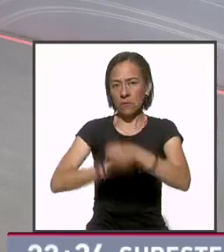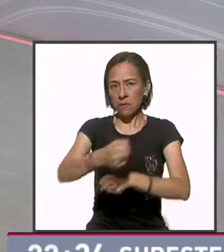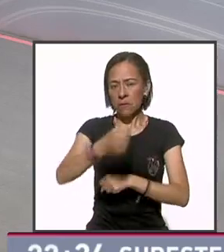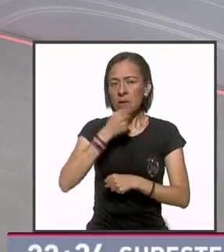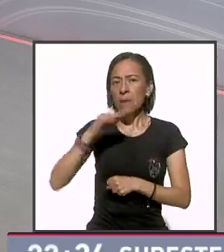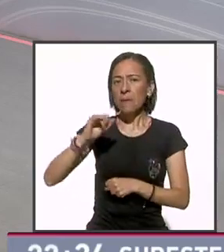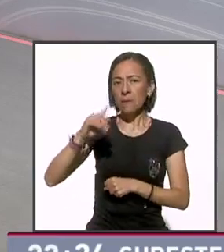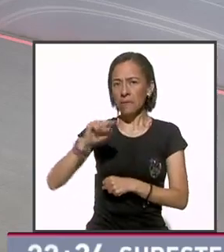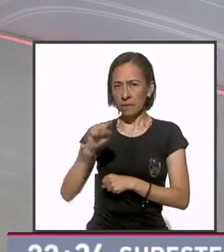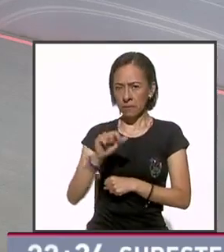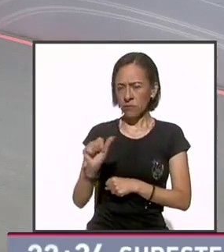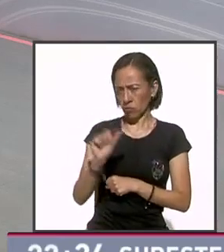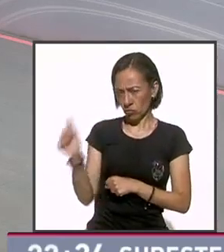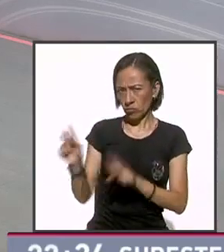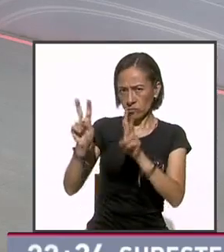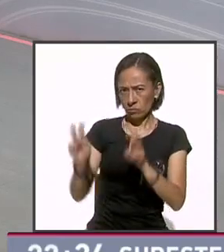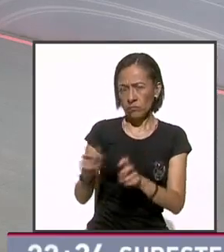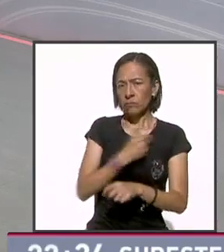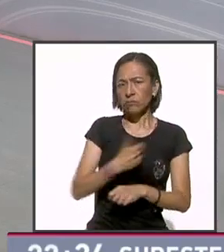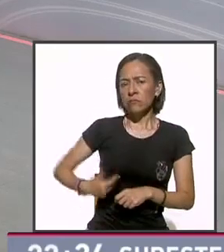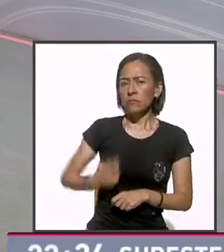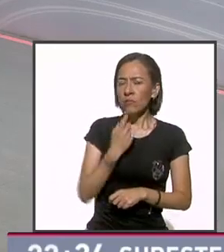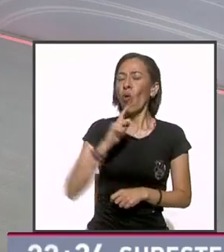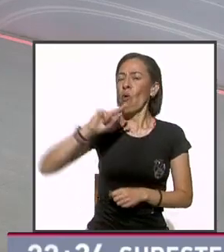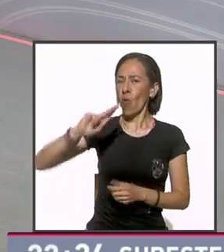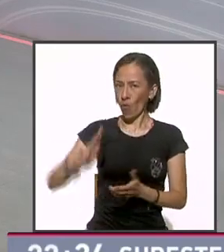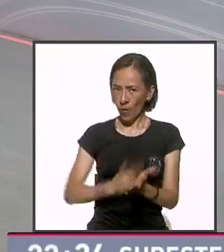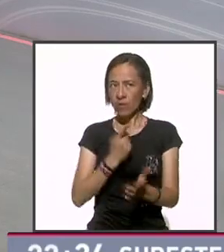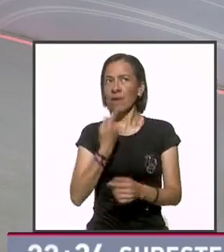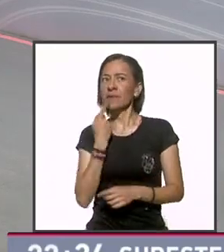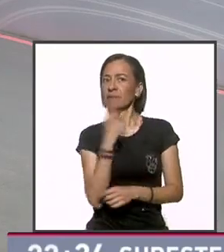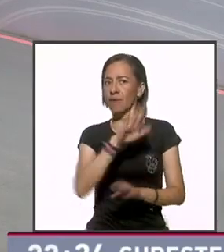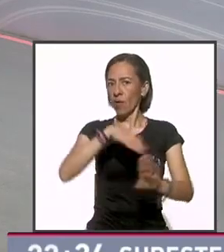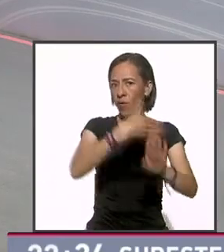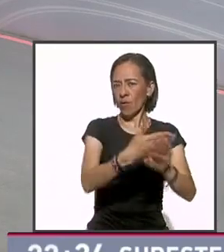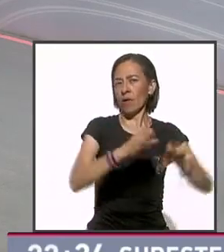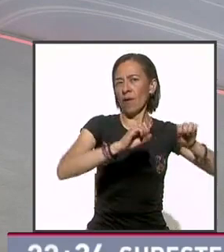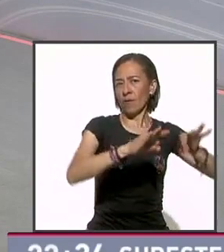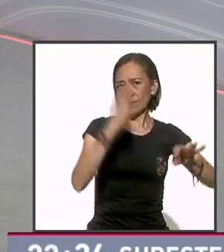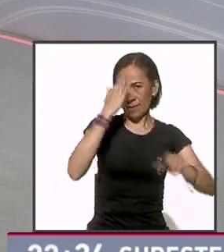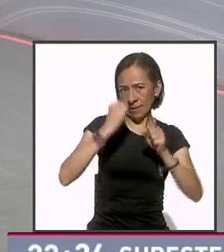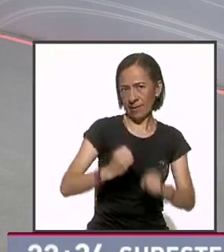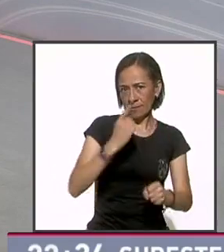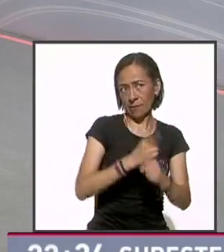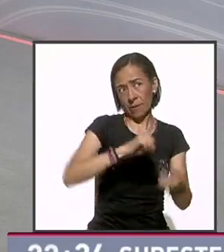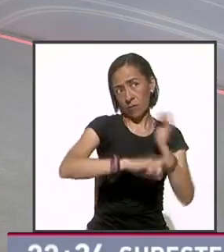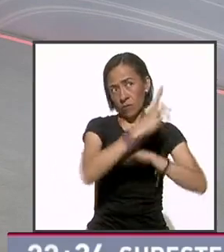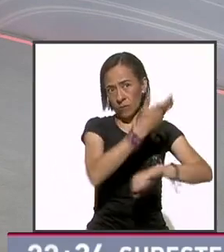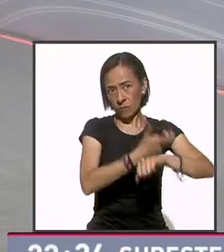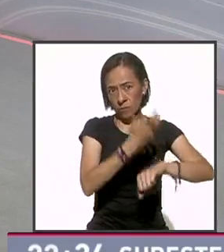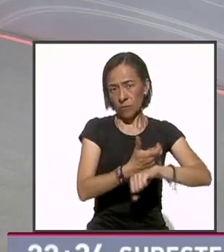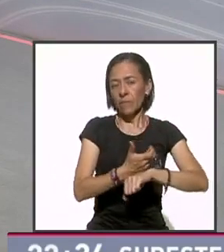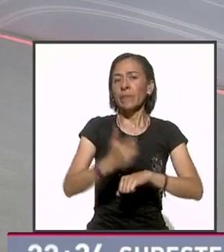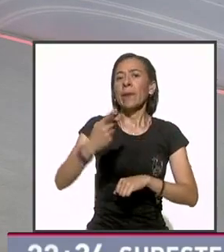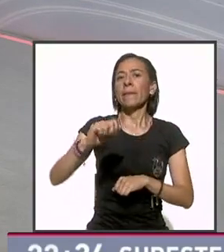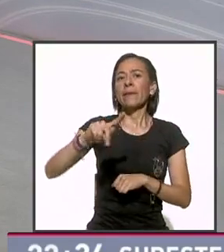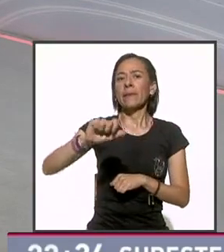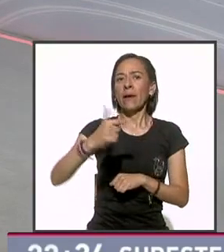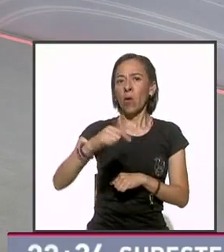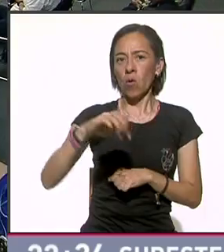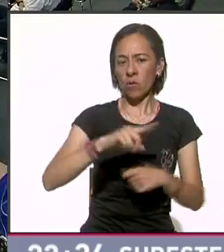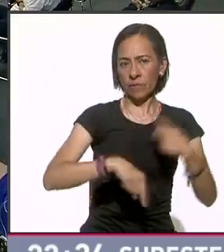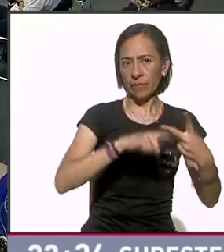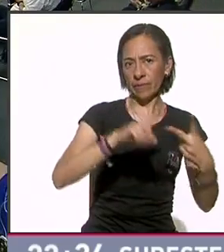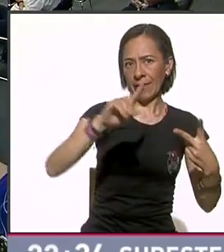En otros asuntos, el presidente López Obrador acusó nuevamente de espionaje al Pentágono y a la DEA. Anunció que tomará medidas para blindar nuestra seguridad nacional.